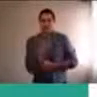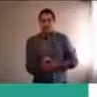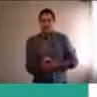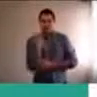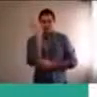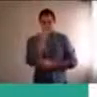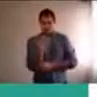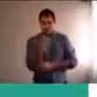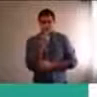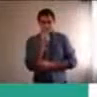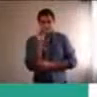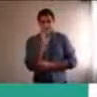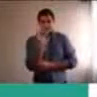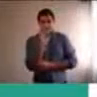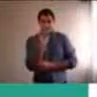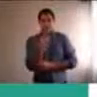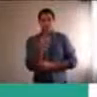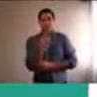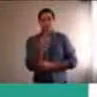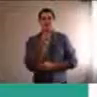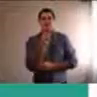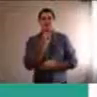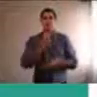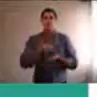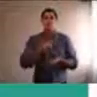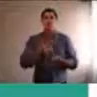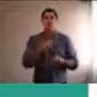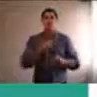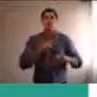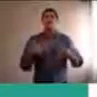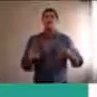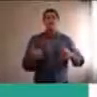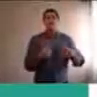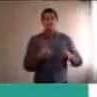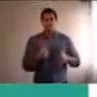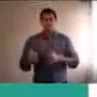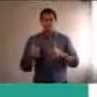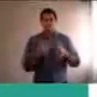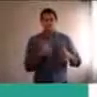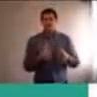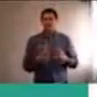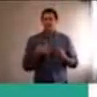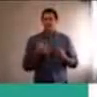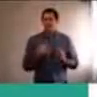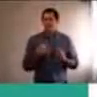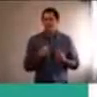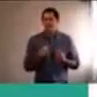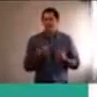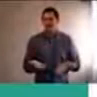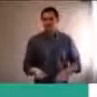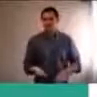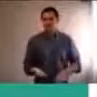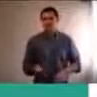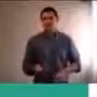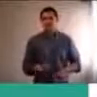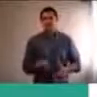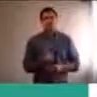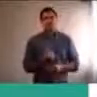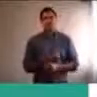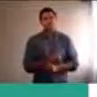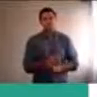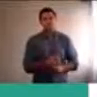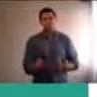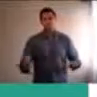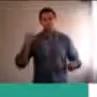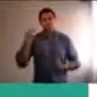con un espacio lúdico, porque lo que nos, nos está pasando ahora, es que, no podemos discriminar, mucho, los días